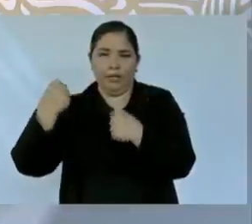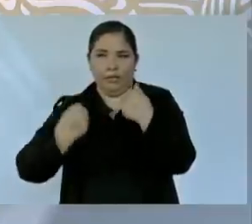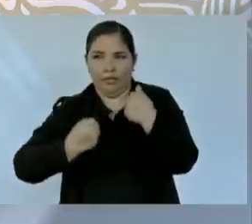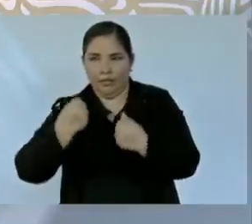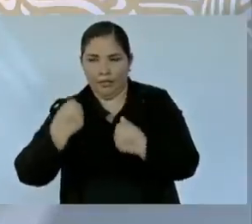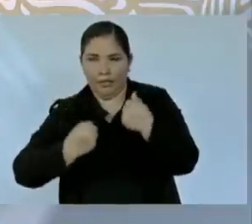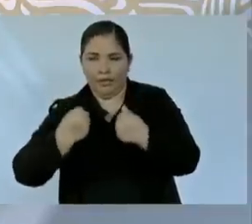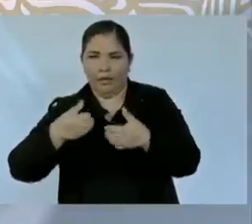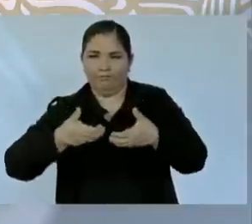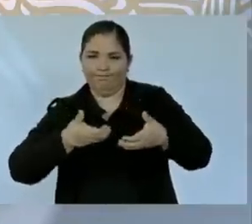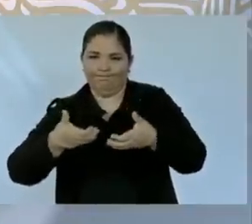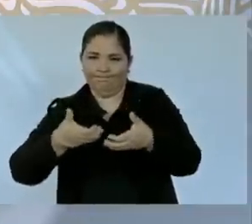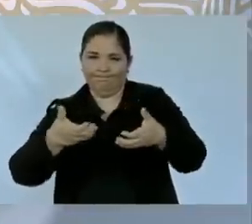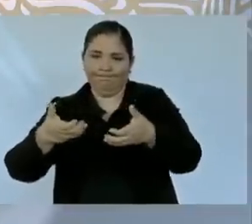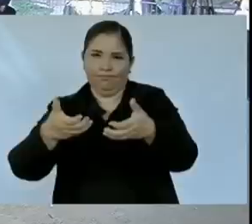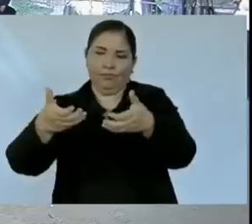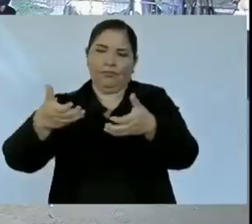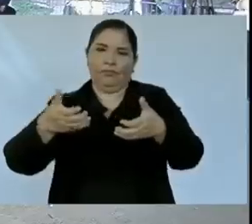de terracería.